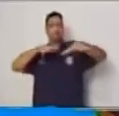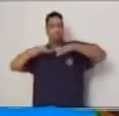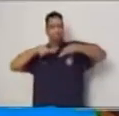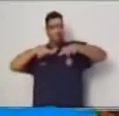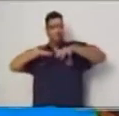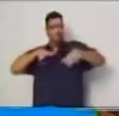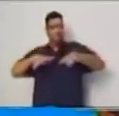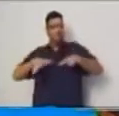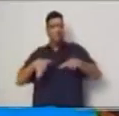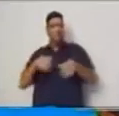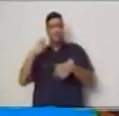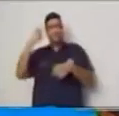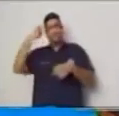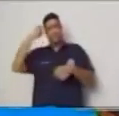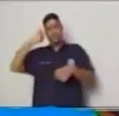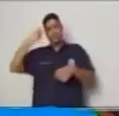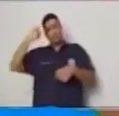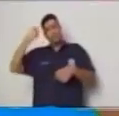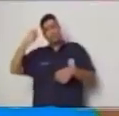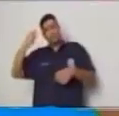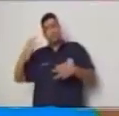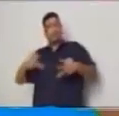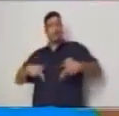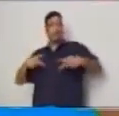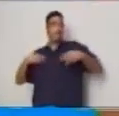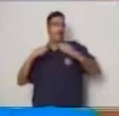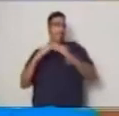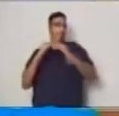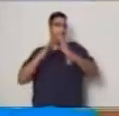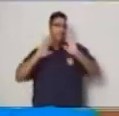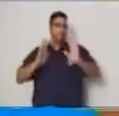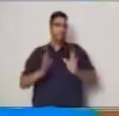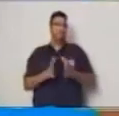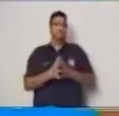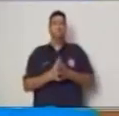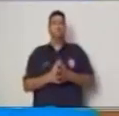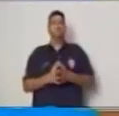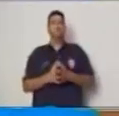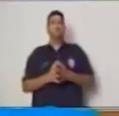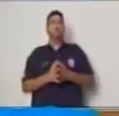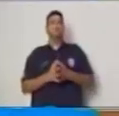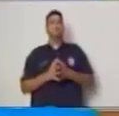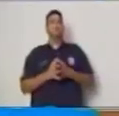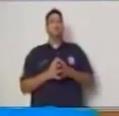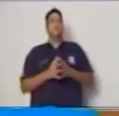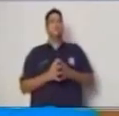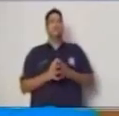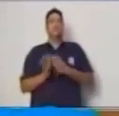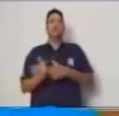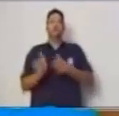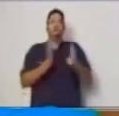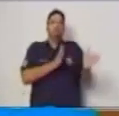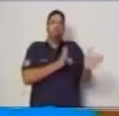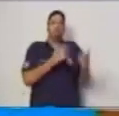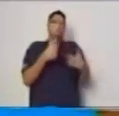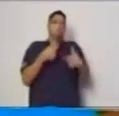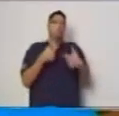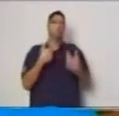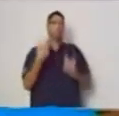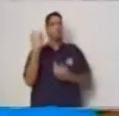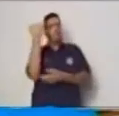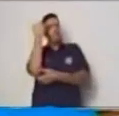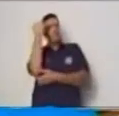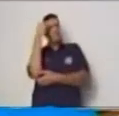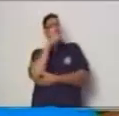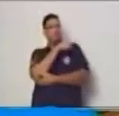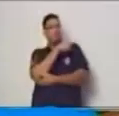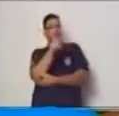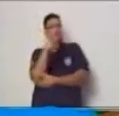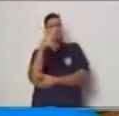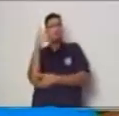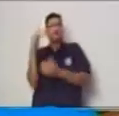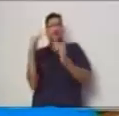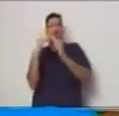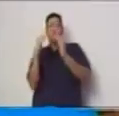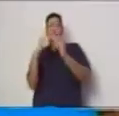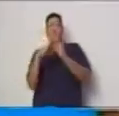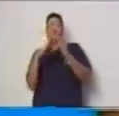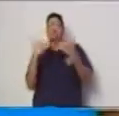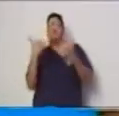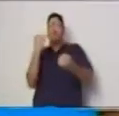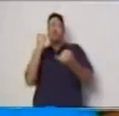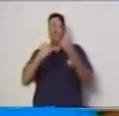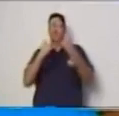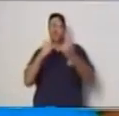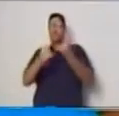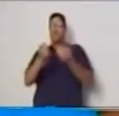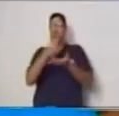cotidianidad muy bien me imagino que han terminado de escribir los enunciados